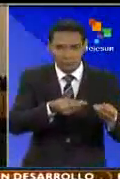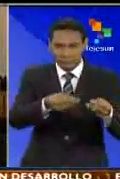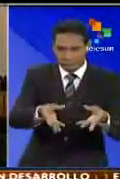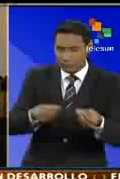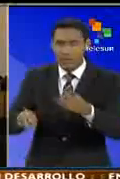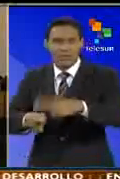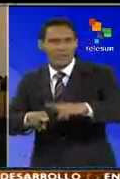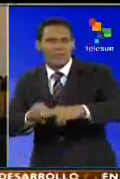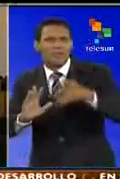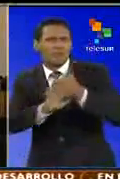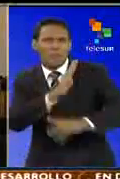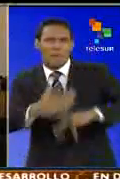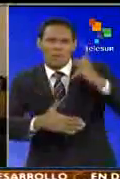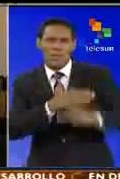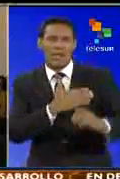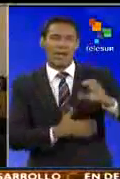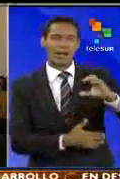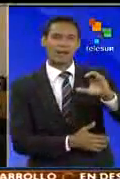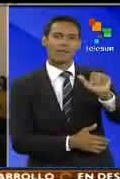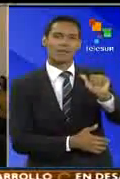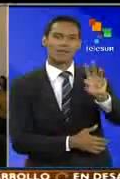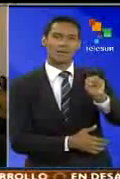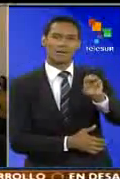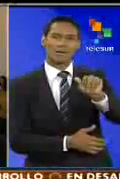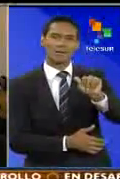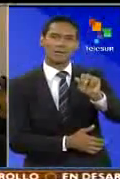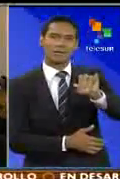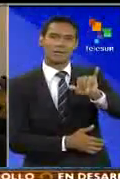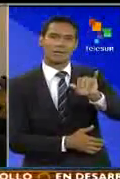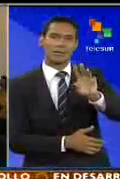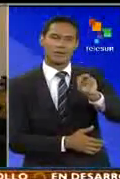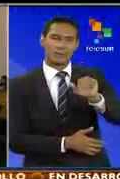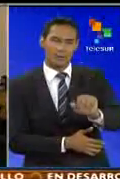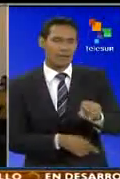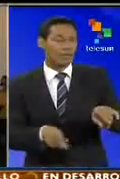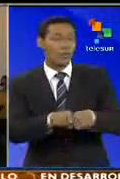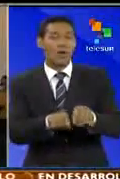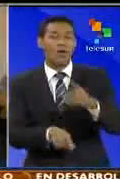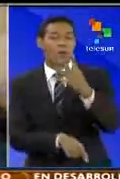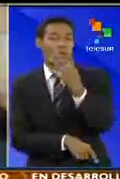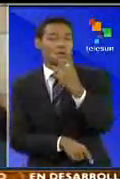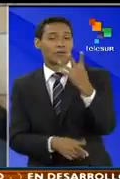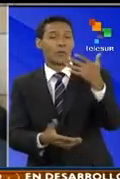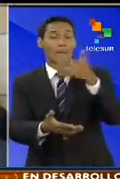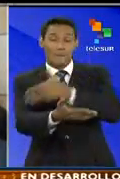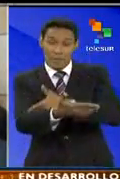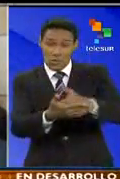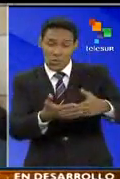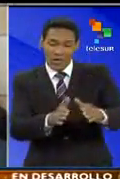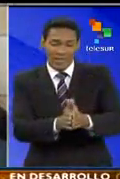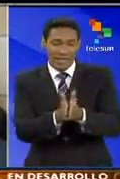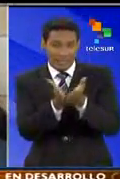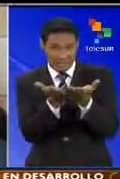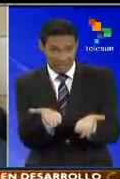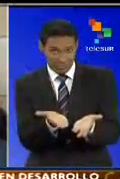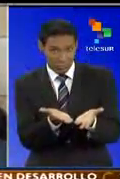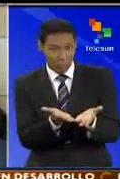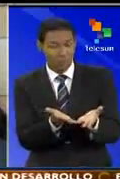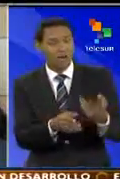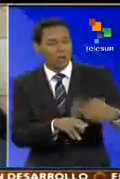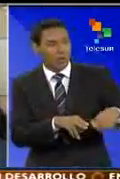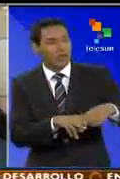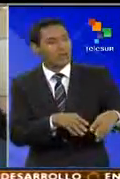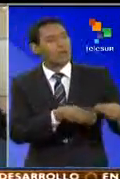referido al programa Canaimita, así como la entrega de más de 42 millones de libros escolares, que son